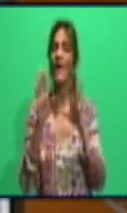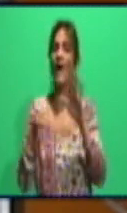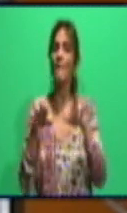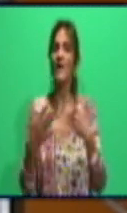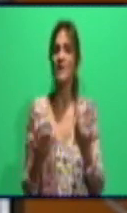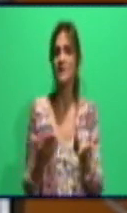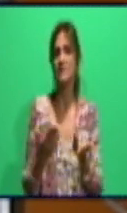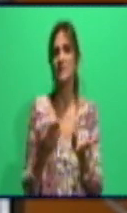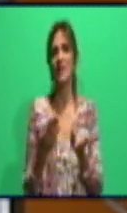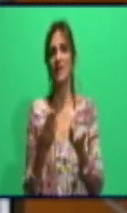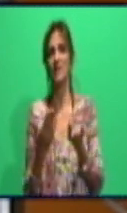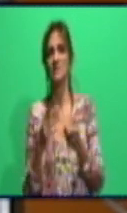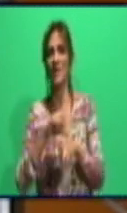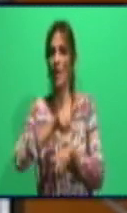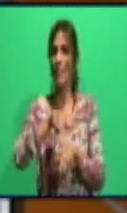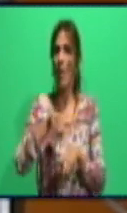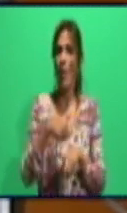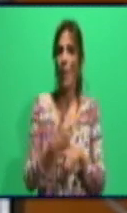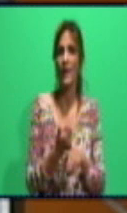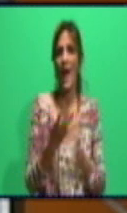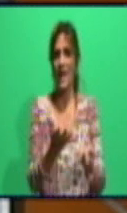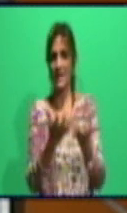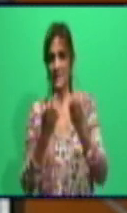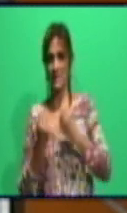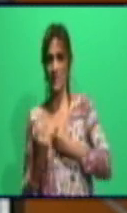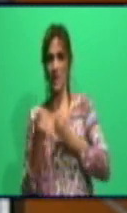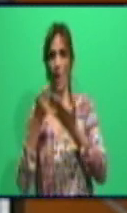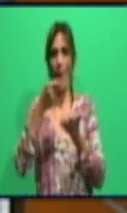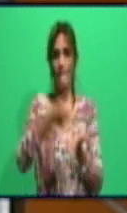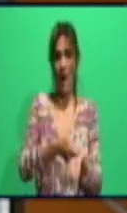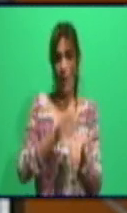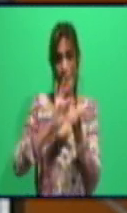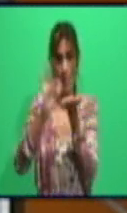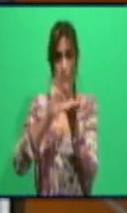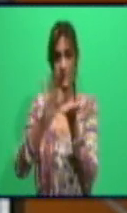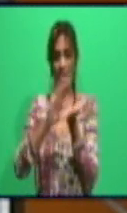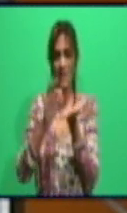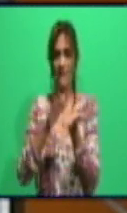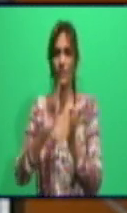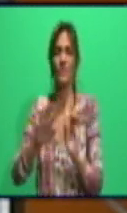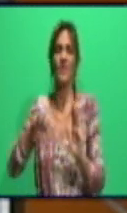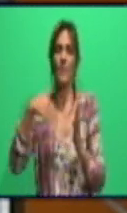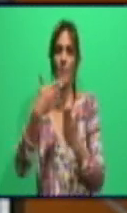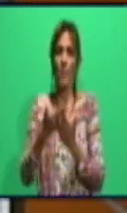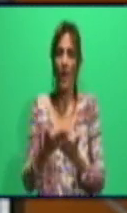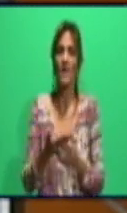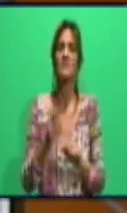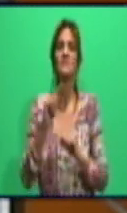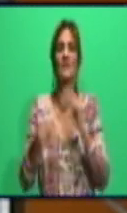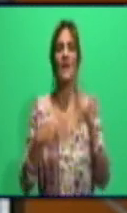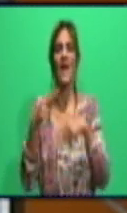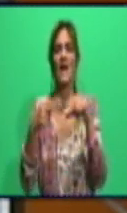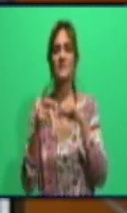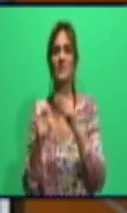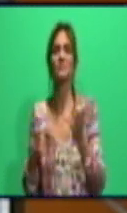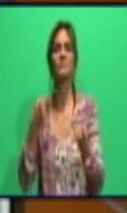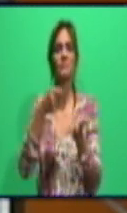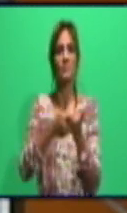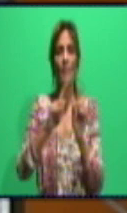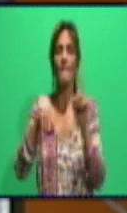veces demoran en acreditarse y pudiera pasar que después se cobra un recargo a la persona que realice la operación